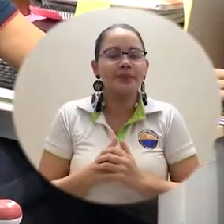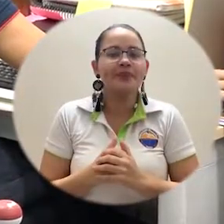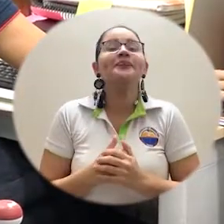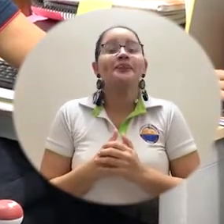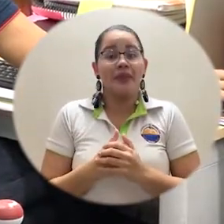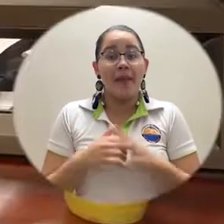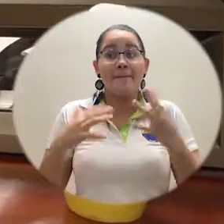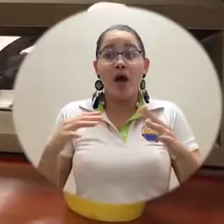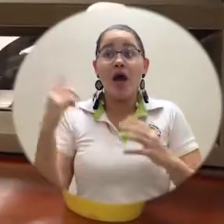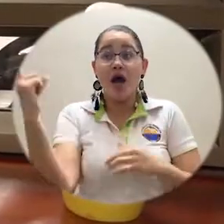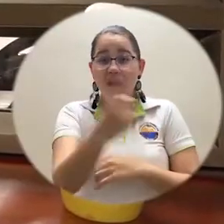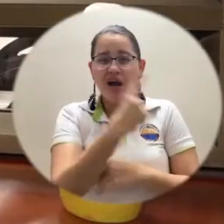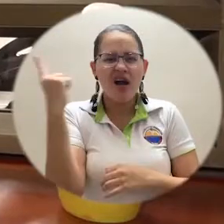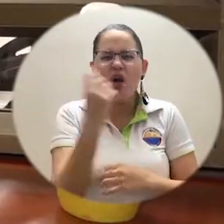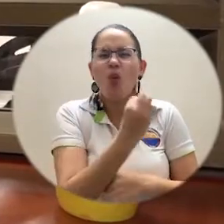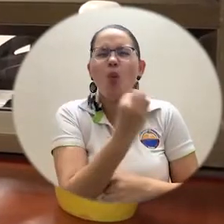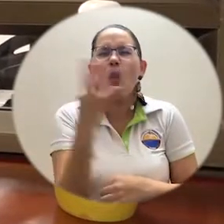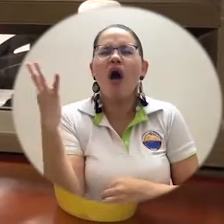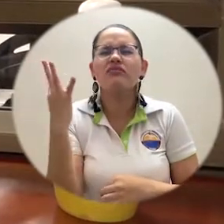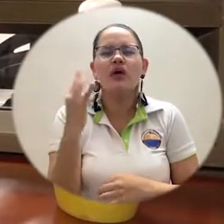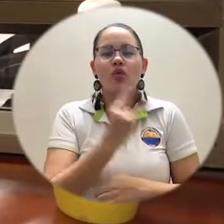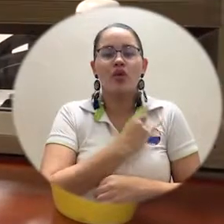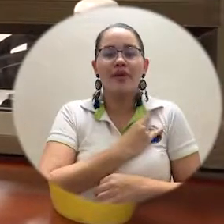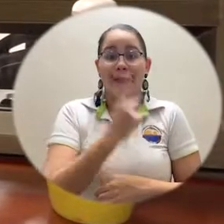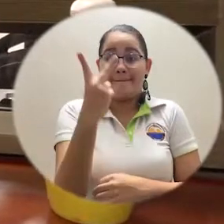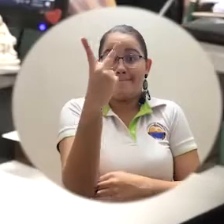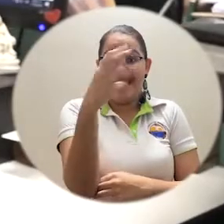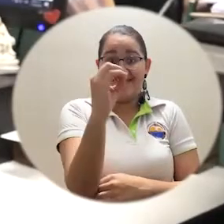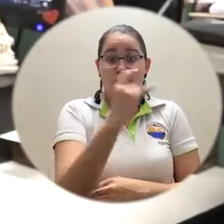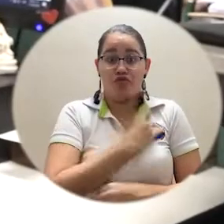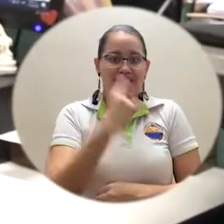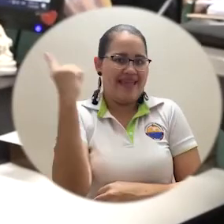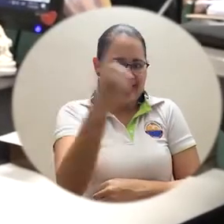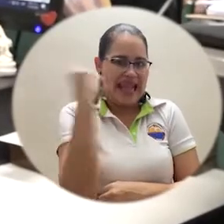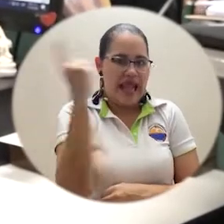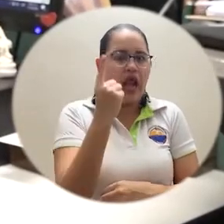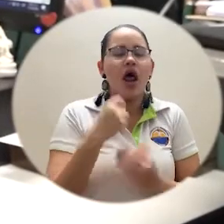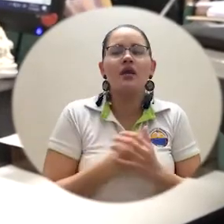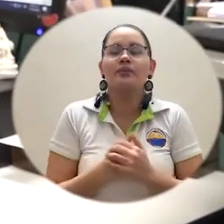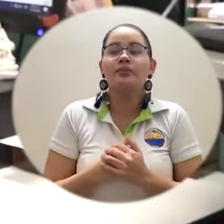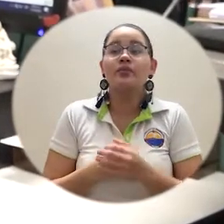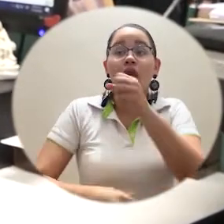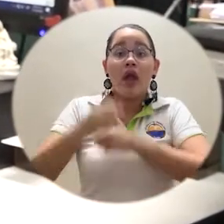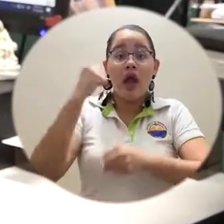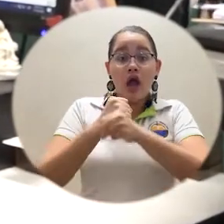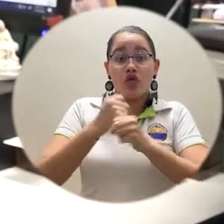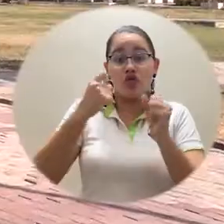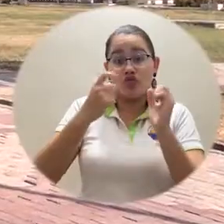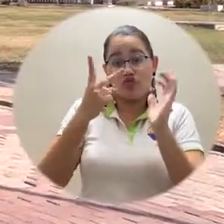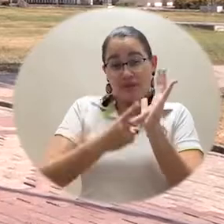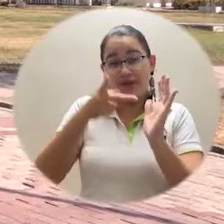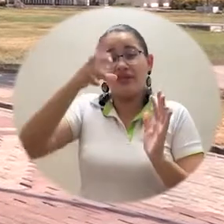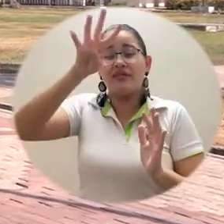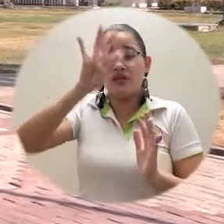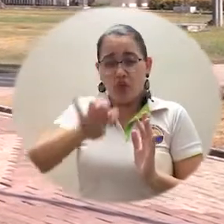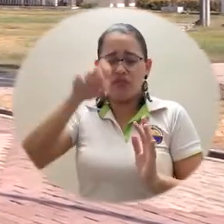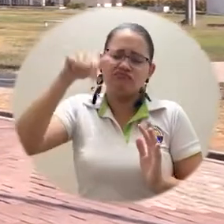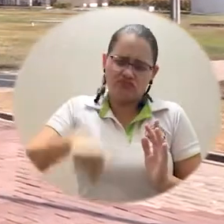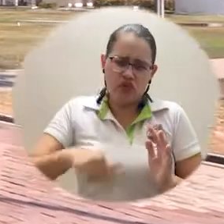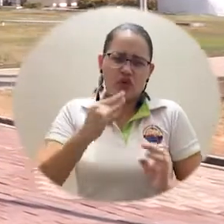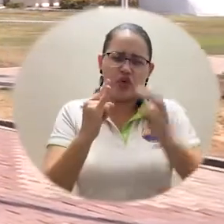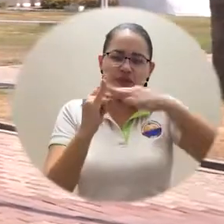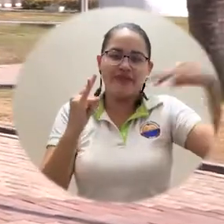De las 20 universidades que ha participado, la universidad en 2019 quedó en el décimo